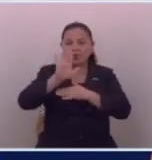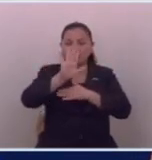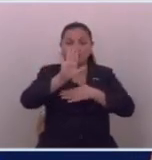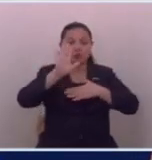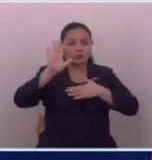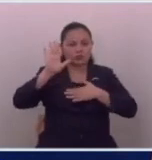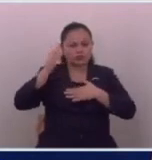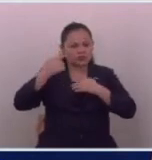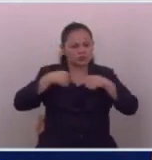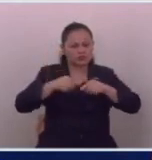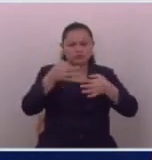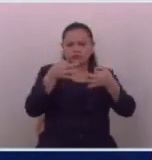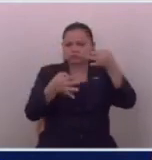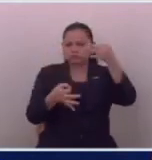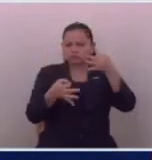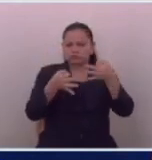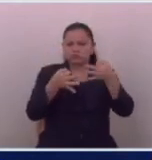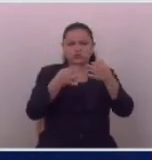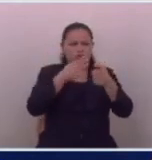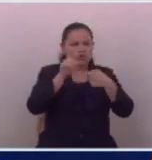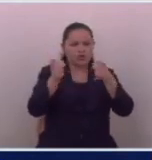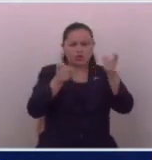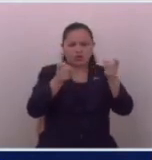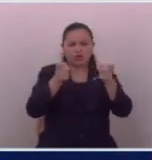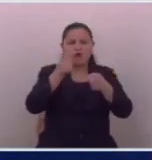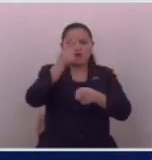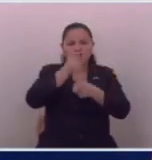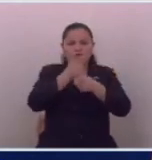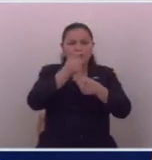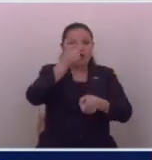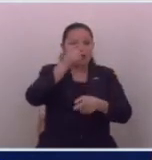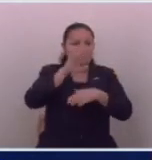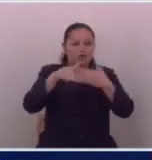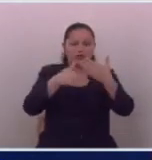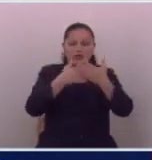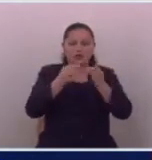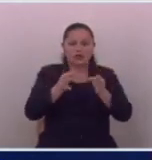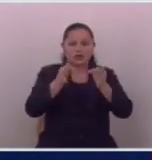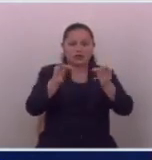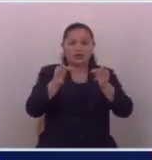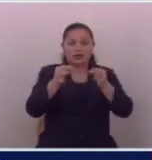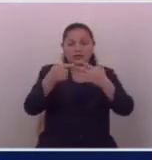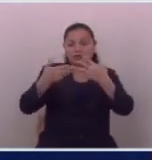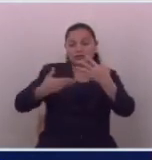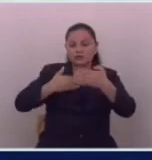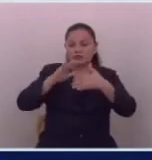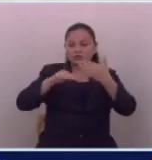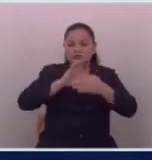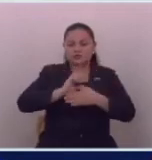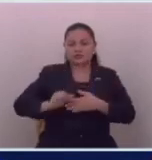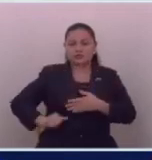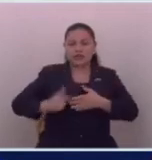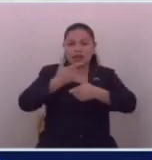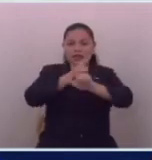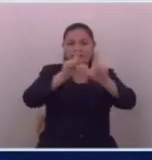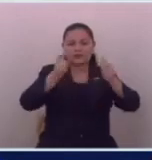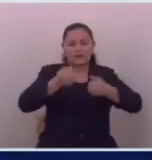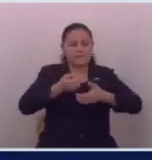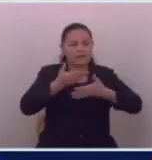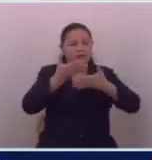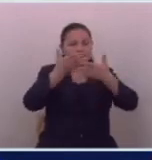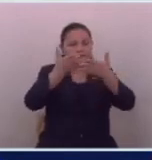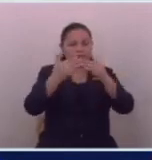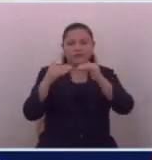compromiso de seguir legislando para tutelar de manera adecuada el derecho de todos los salvadoreños a la libertad de expresión,